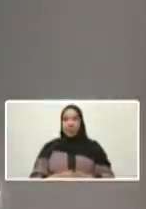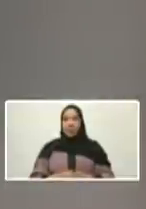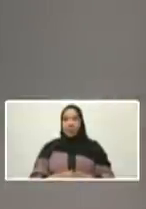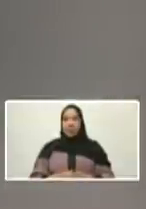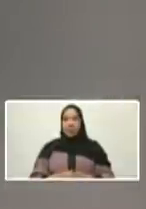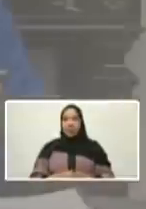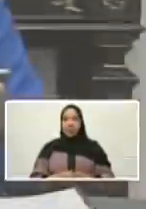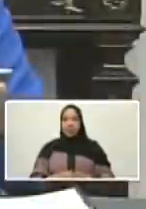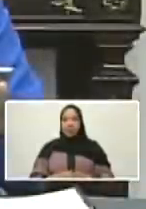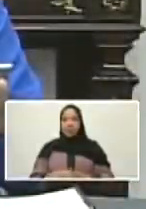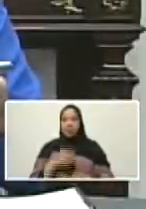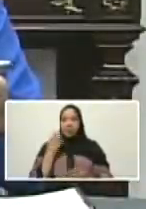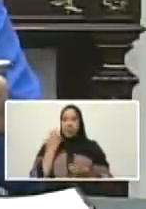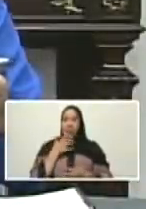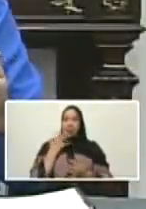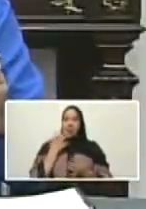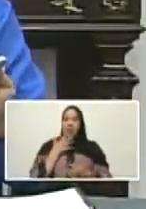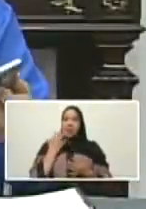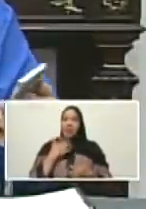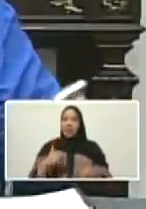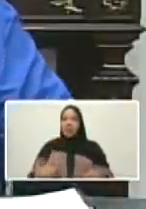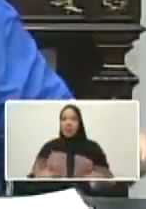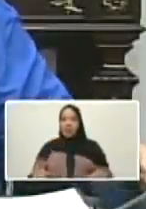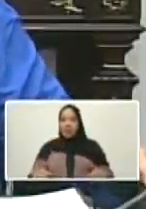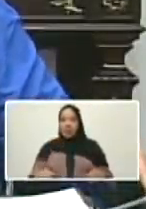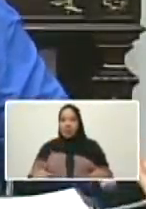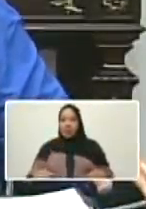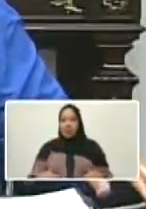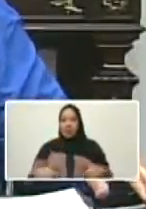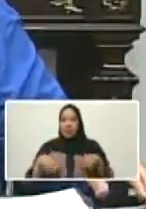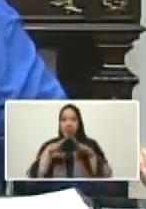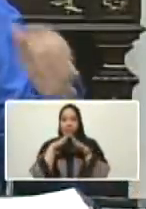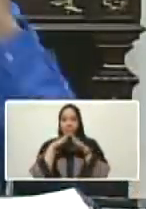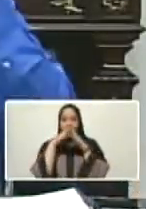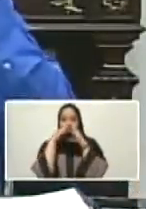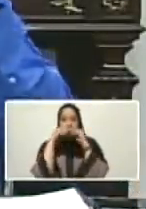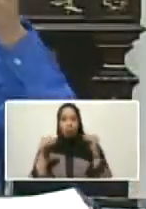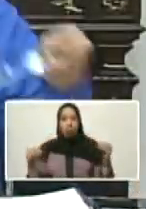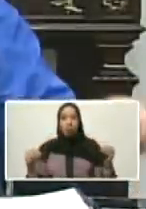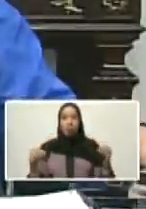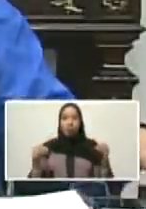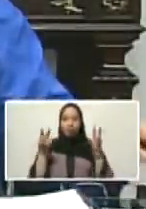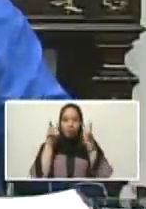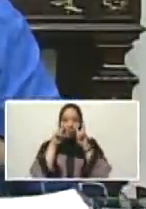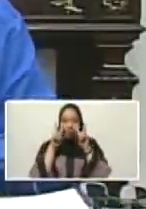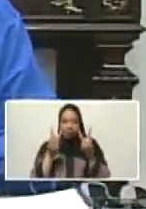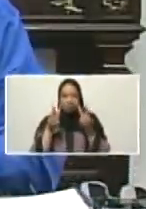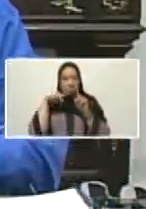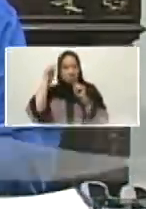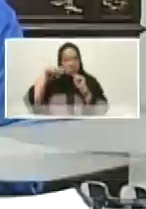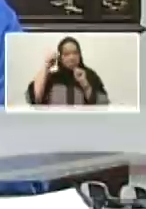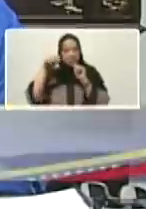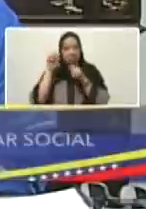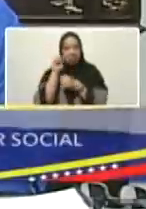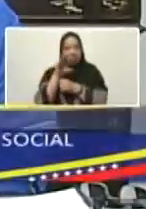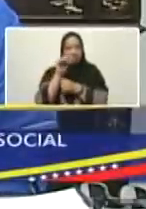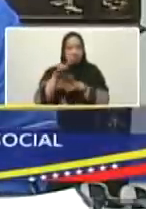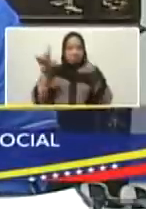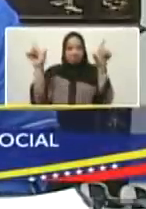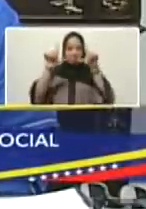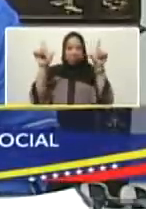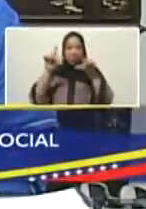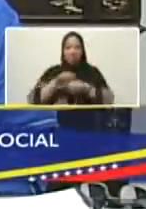que cómica vale bueno yo me meto en tiktok y veo todo vamos a transmitir a aquellos que nos ven